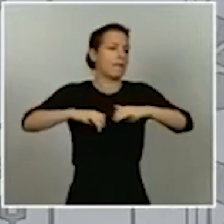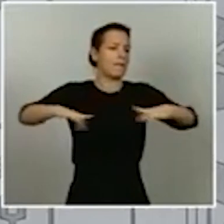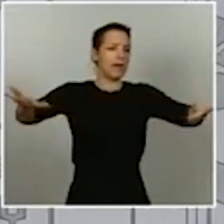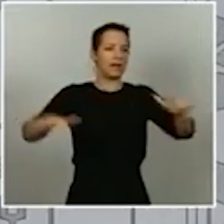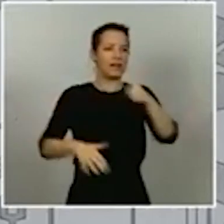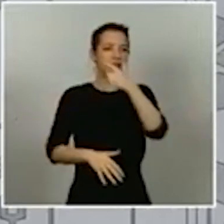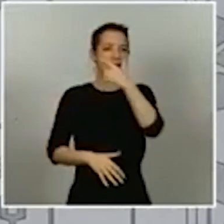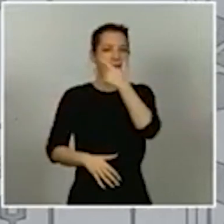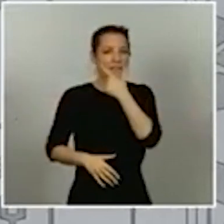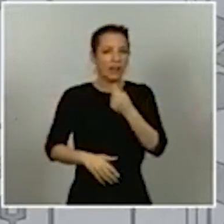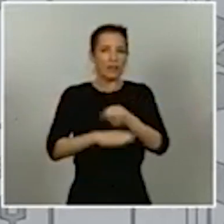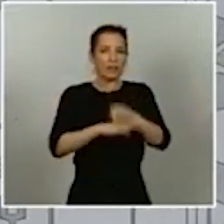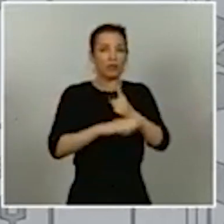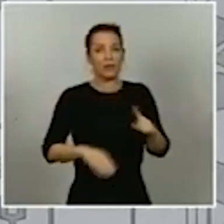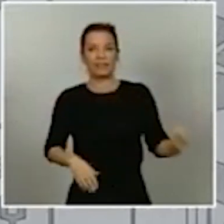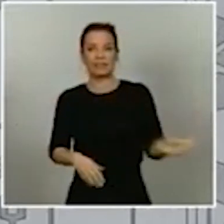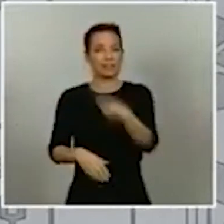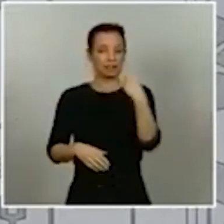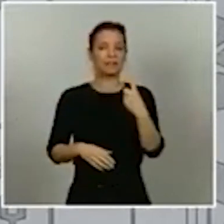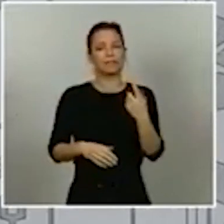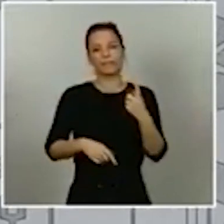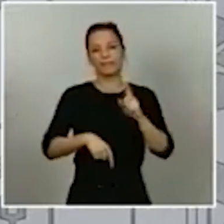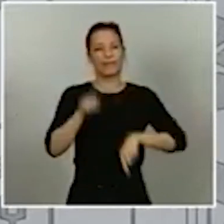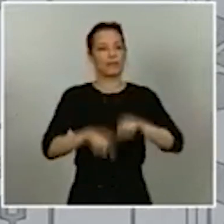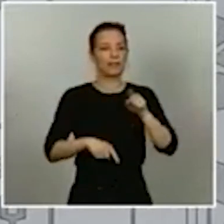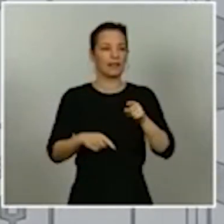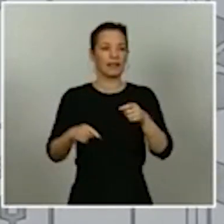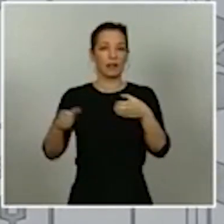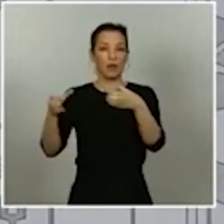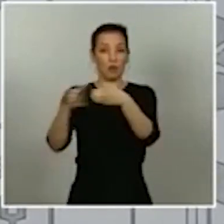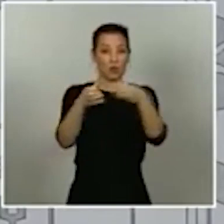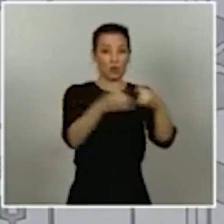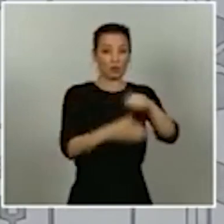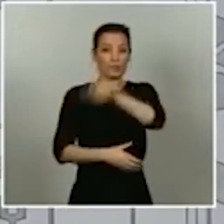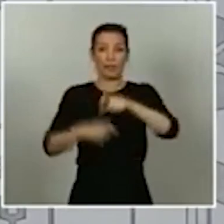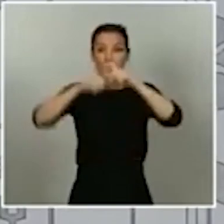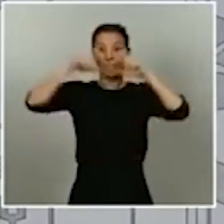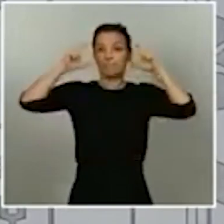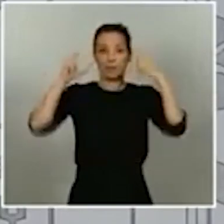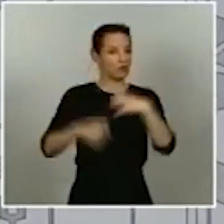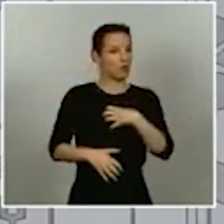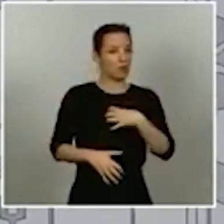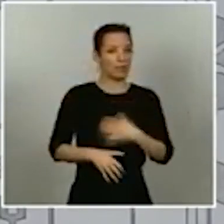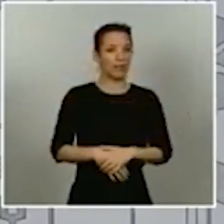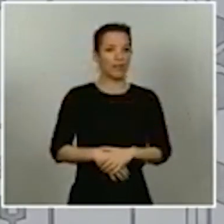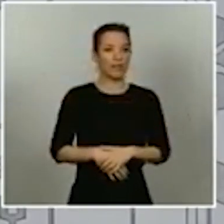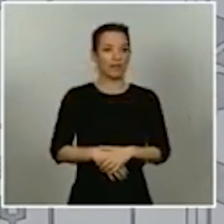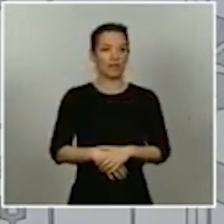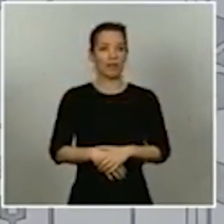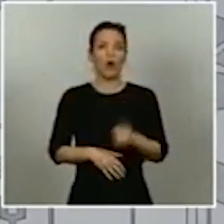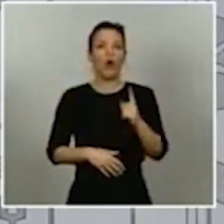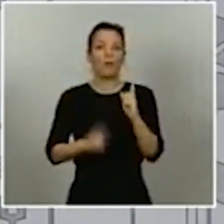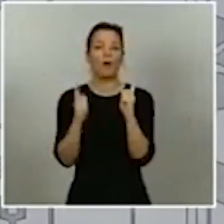todo el mundo. Hay poblaciones, grupos de personas que no la pueden utilizar o que la pueden utilizar en periodos muy breves